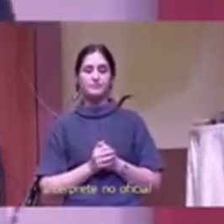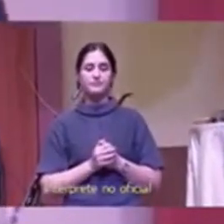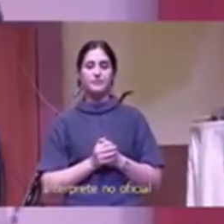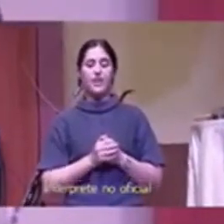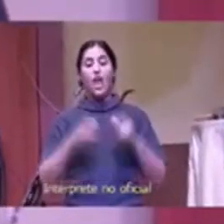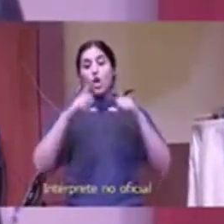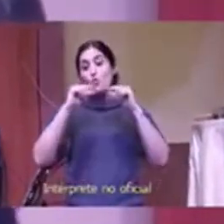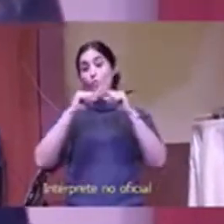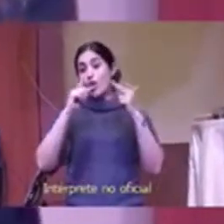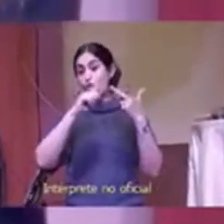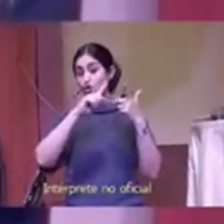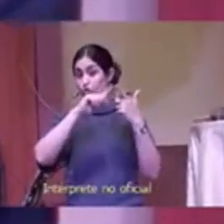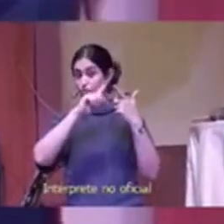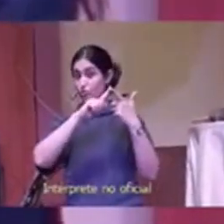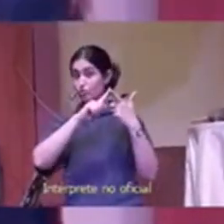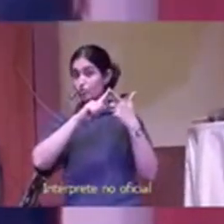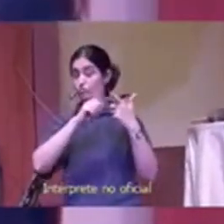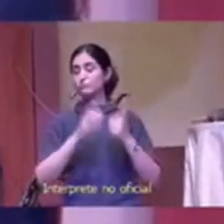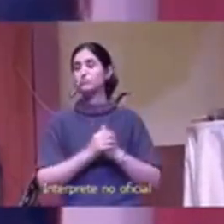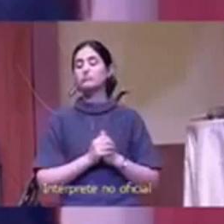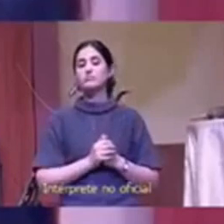la segunda sombra